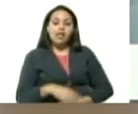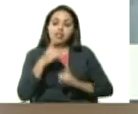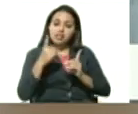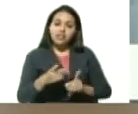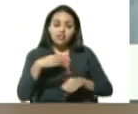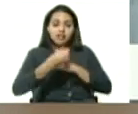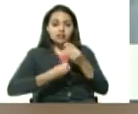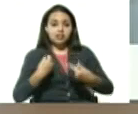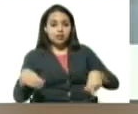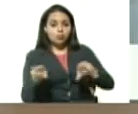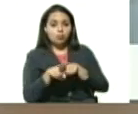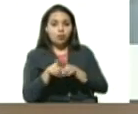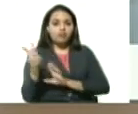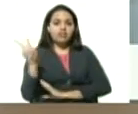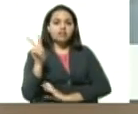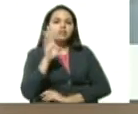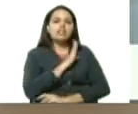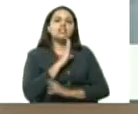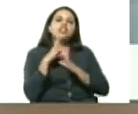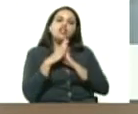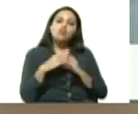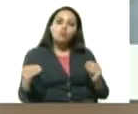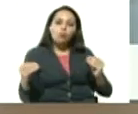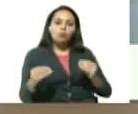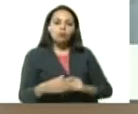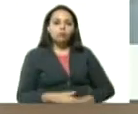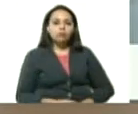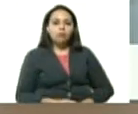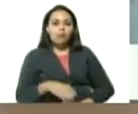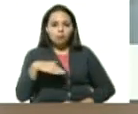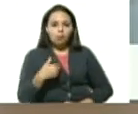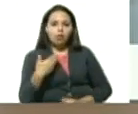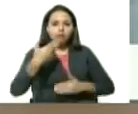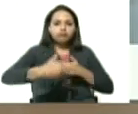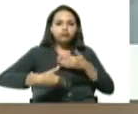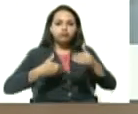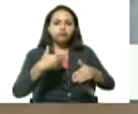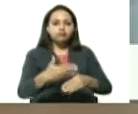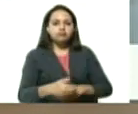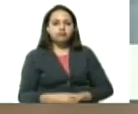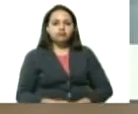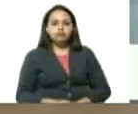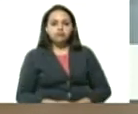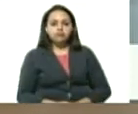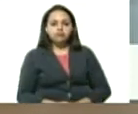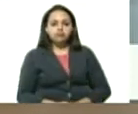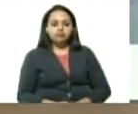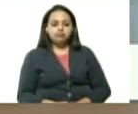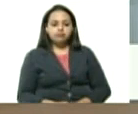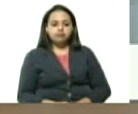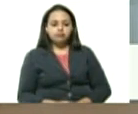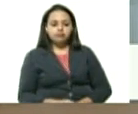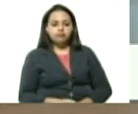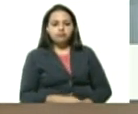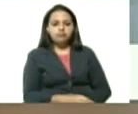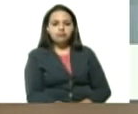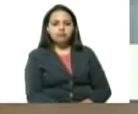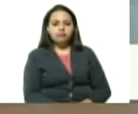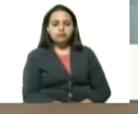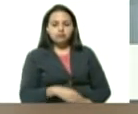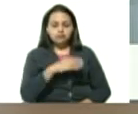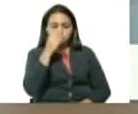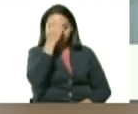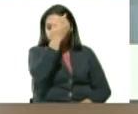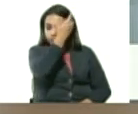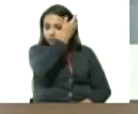Venezuela lo tiene todo para avanzar en ese sentido quisiera que compartiéramos la pantalla